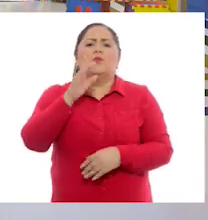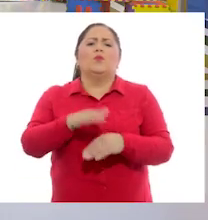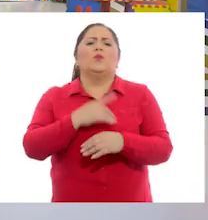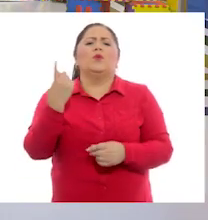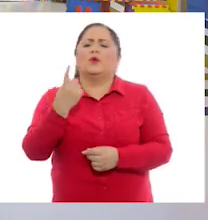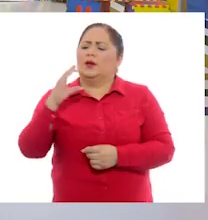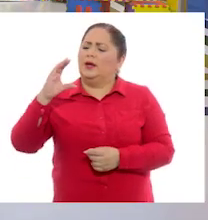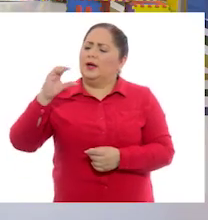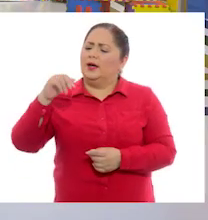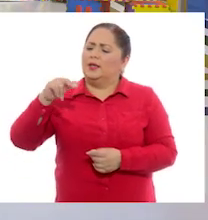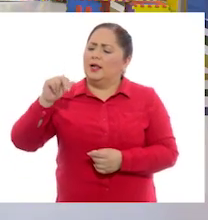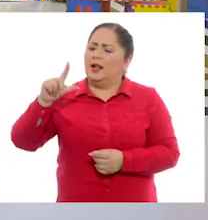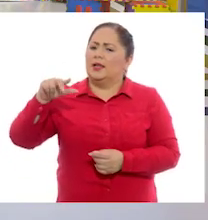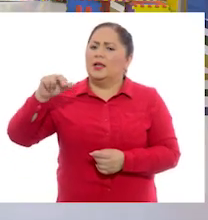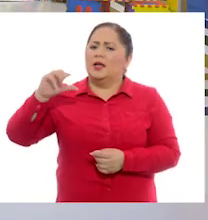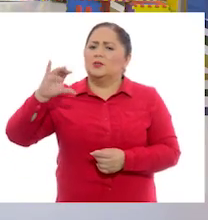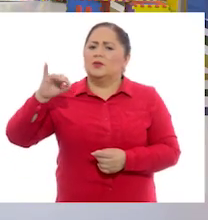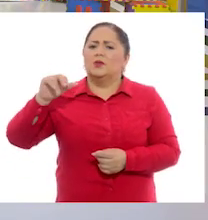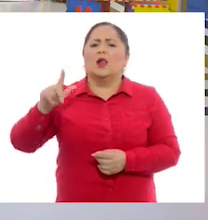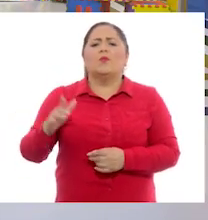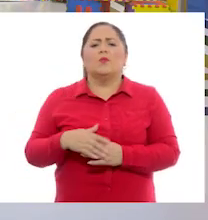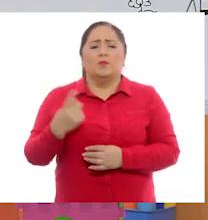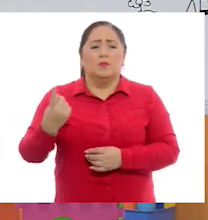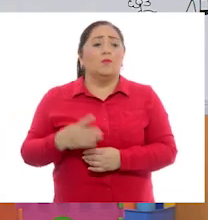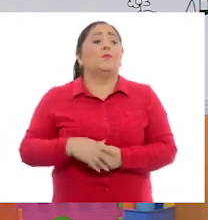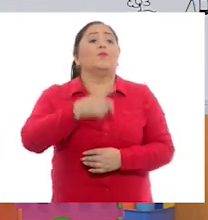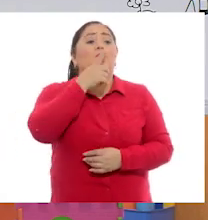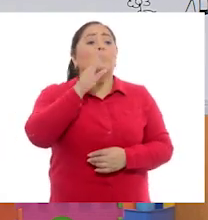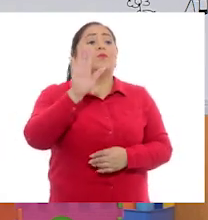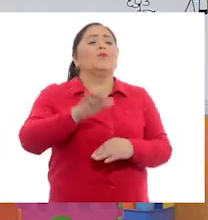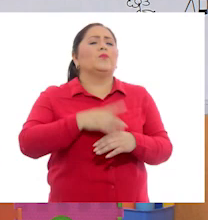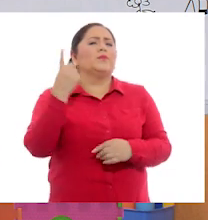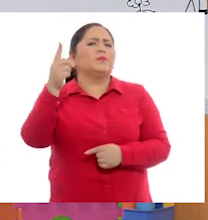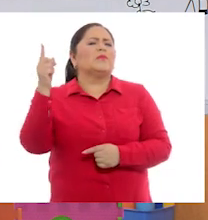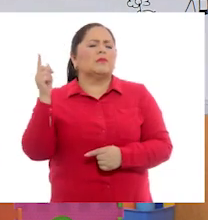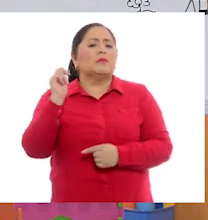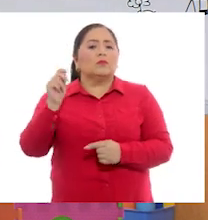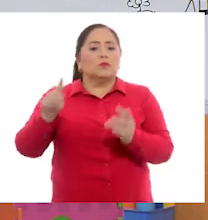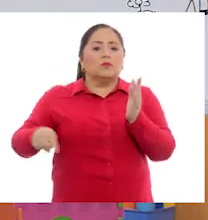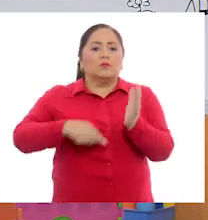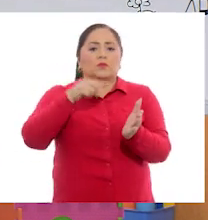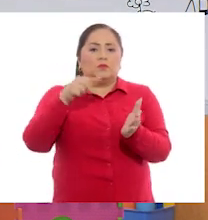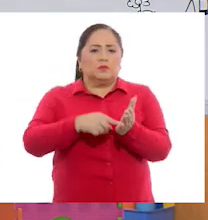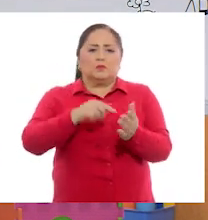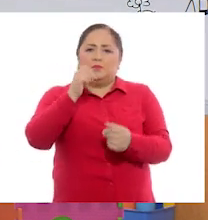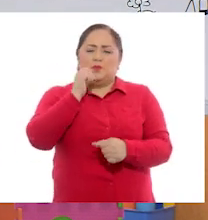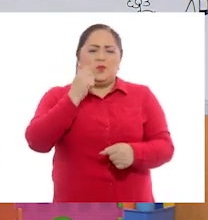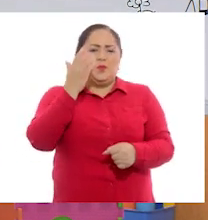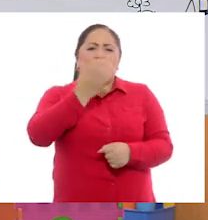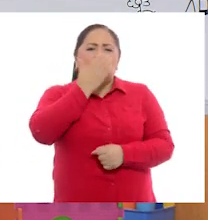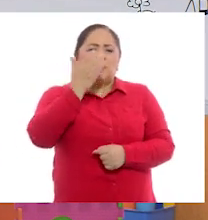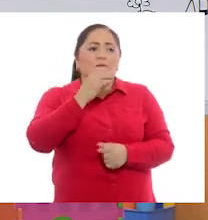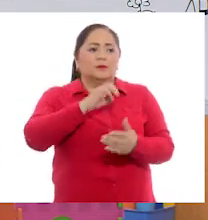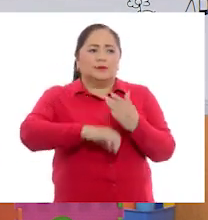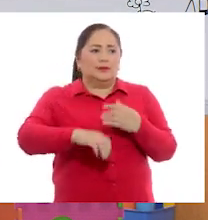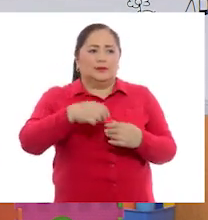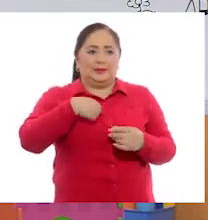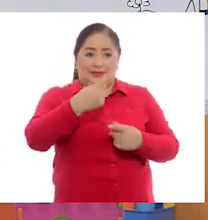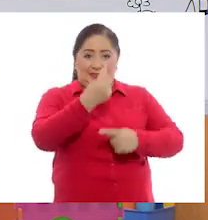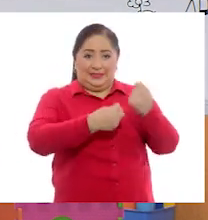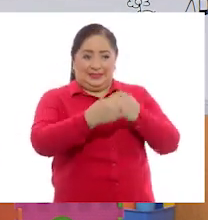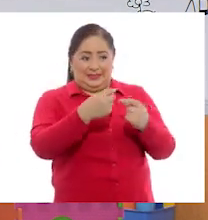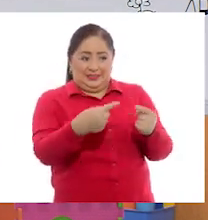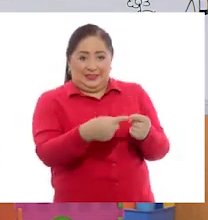escogiste Canal Nacional como lugar de referencia? Porque es un lugar que es muy particular. O sea, si digo la